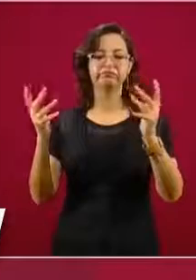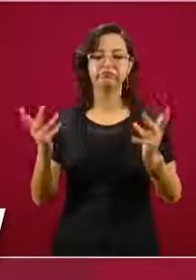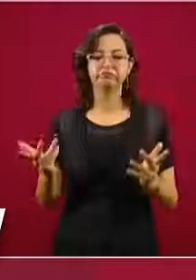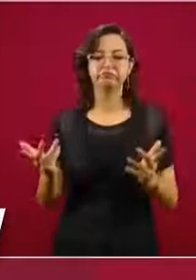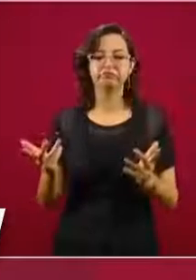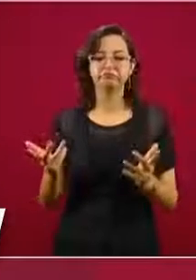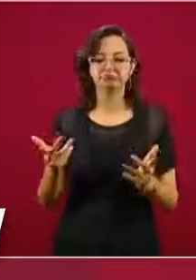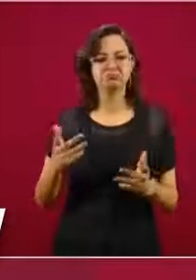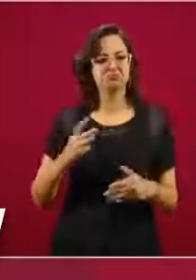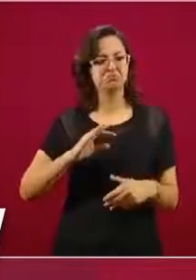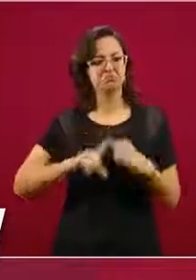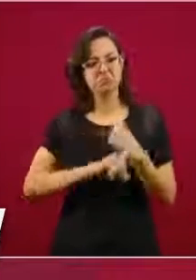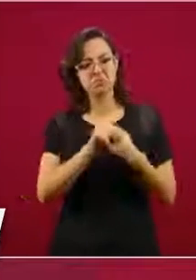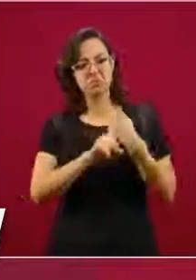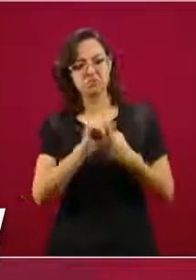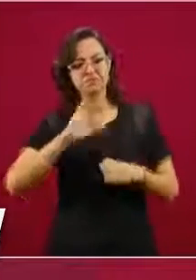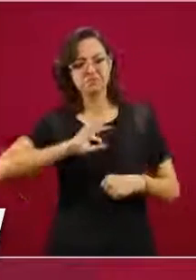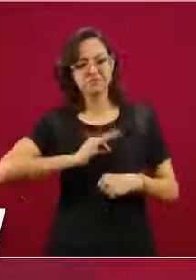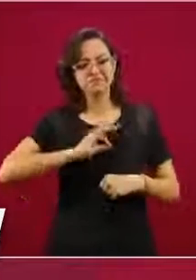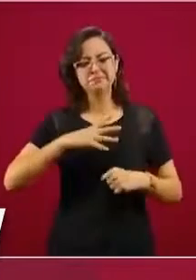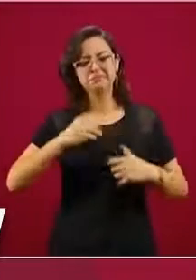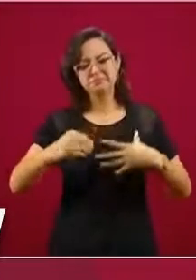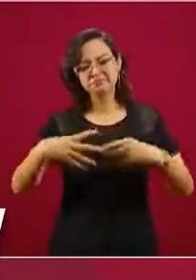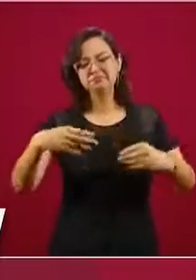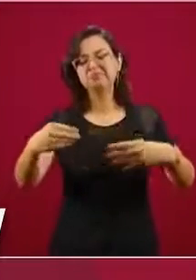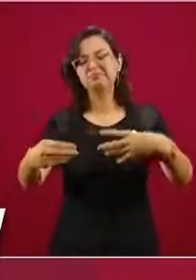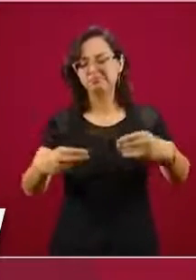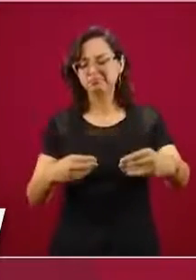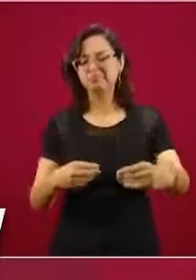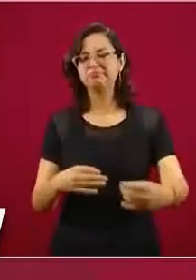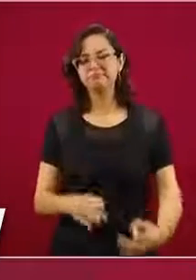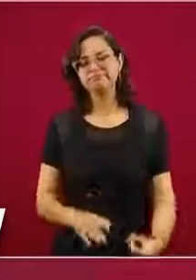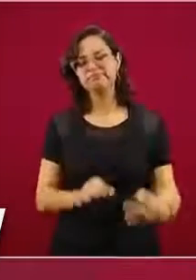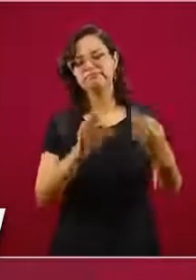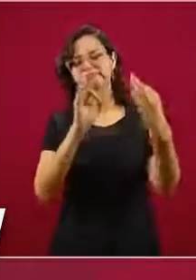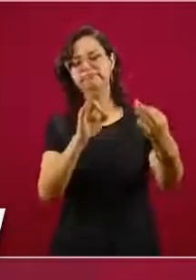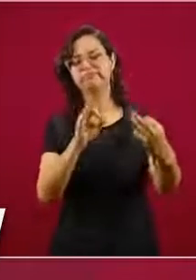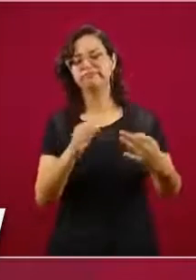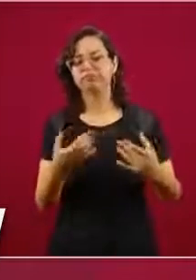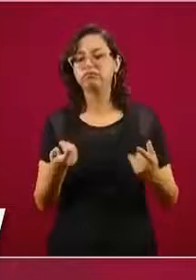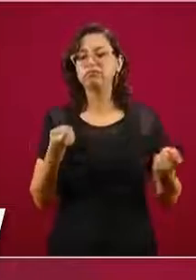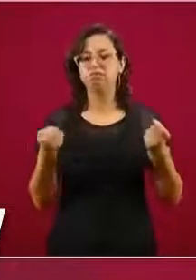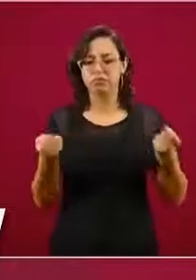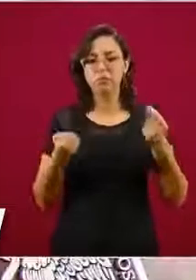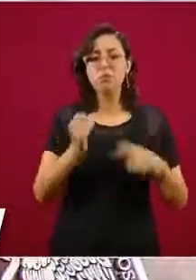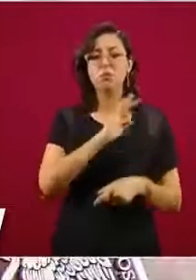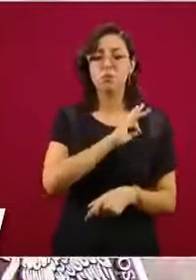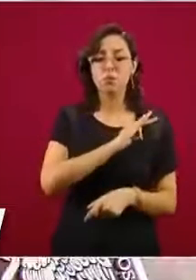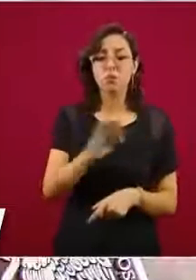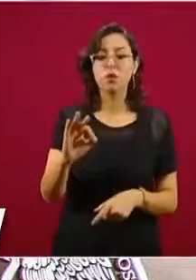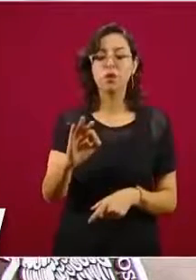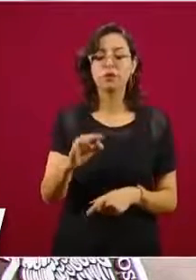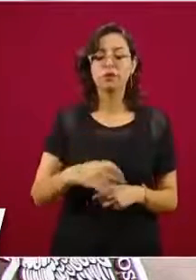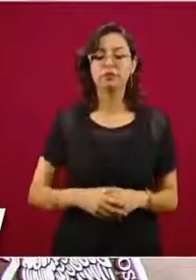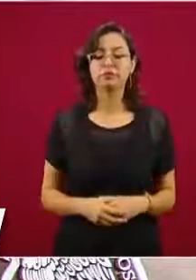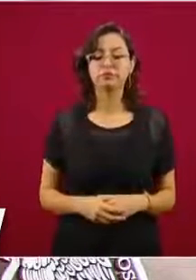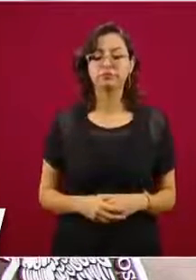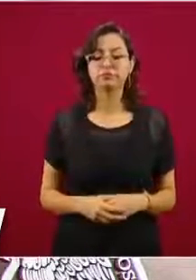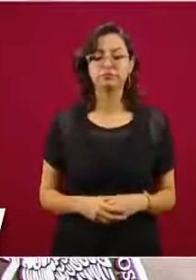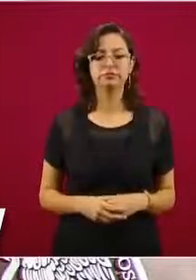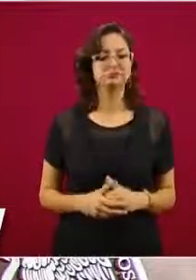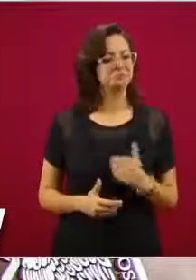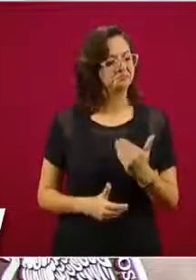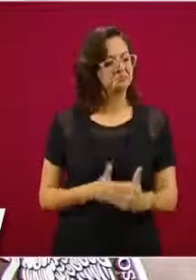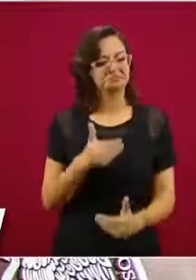enfrentar esta pandemia y todas las calamidades. Vamos a